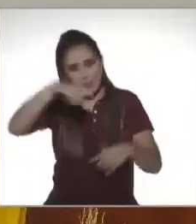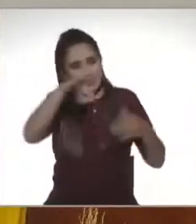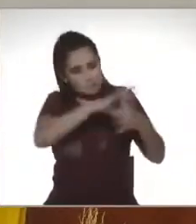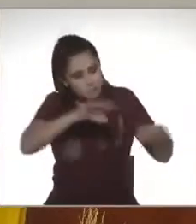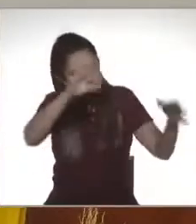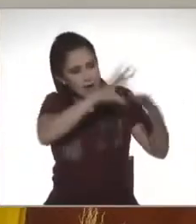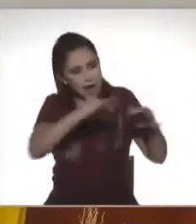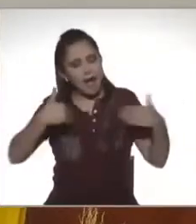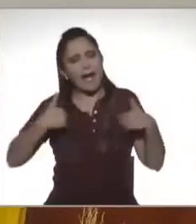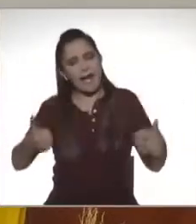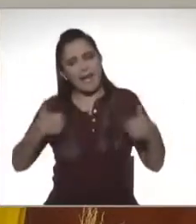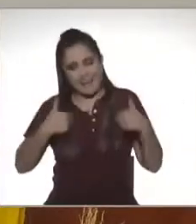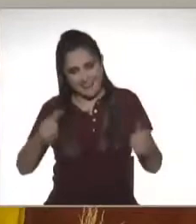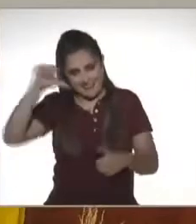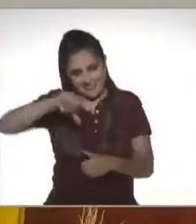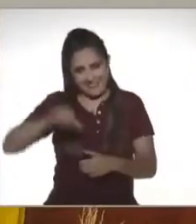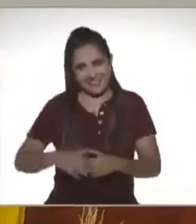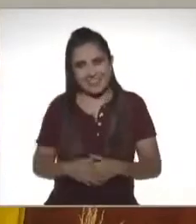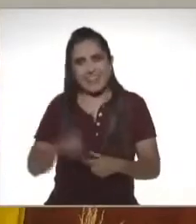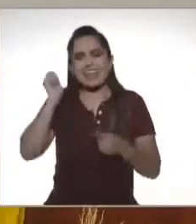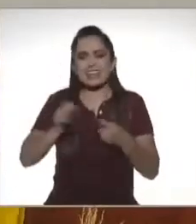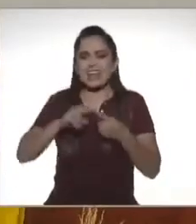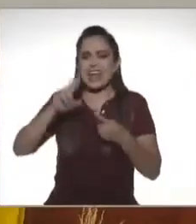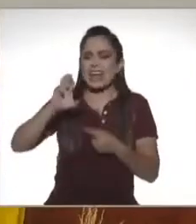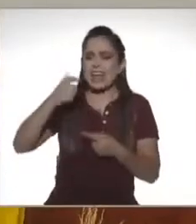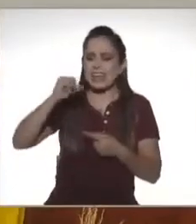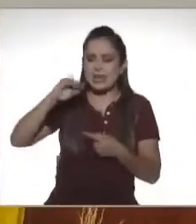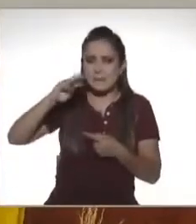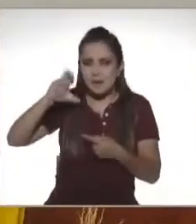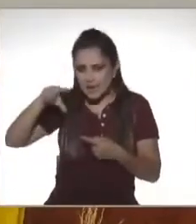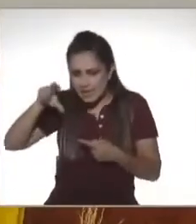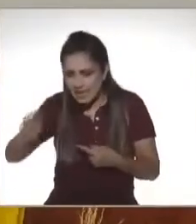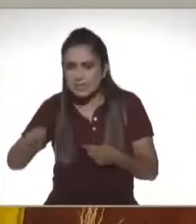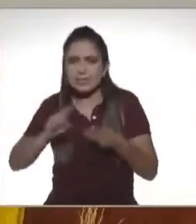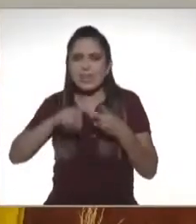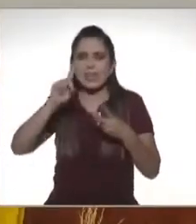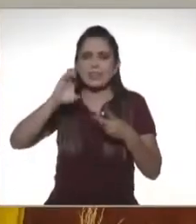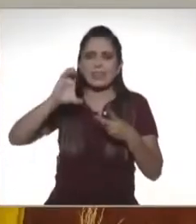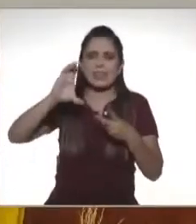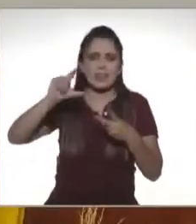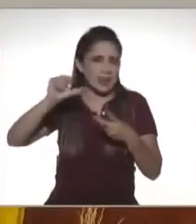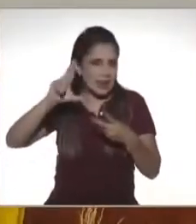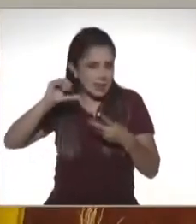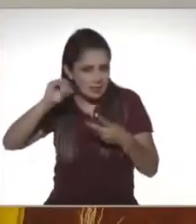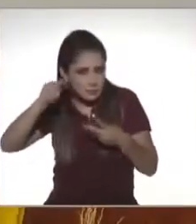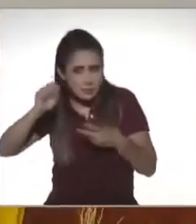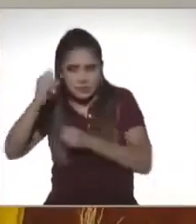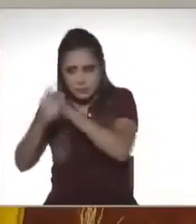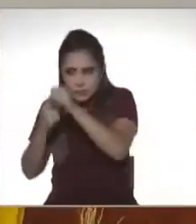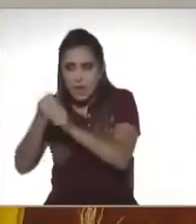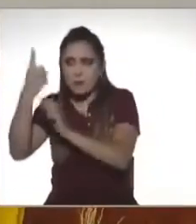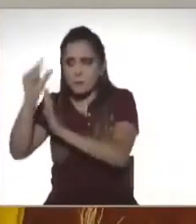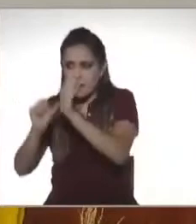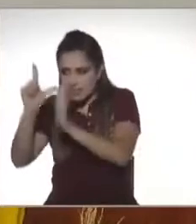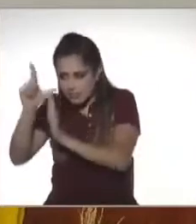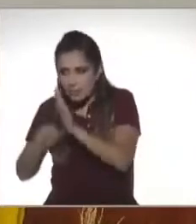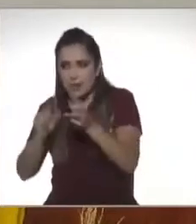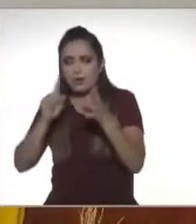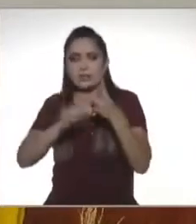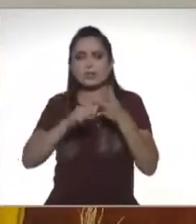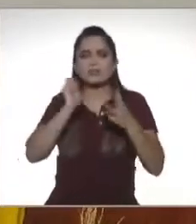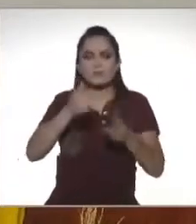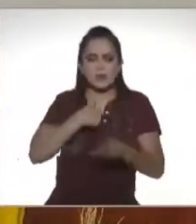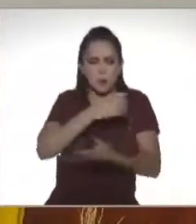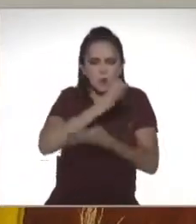todas las herramientas. ¿Qué son los regímenes fiscales? ¿Cómo son las declaraciones anuales? ¿Las declaraciones mensuales? ¿Cómo sé bajo qué tipo de